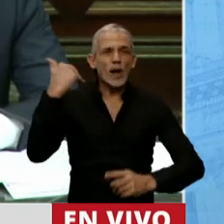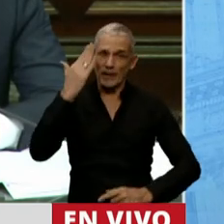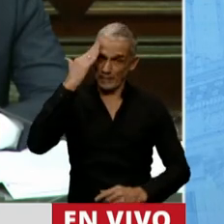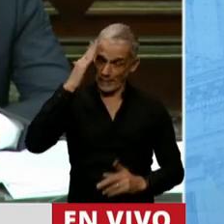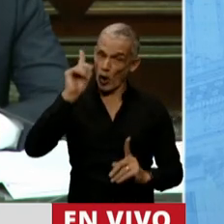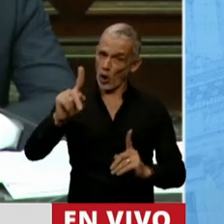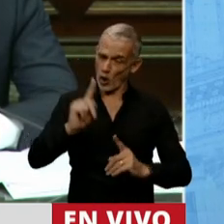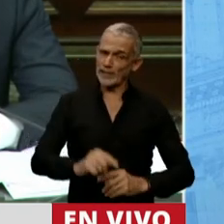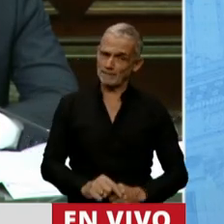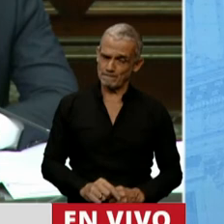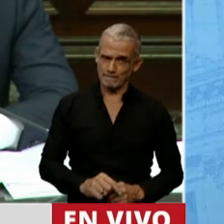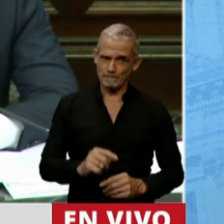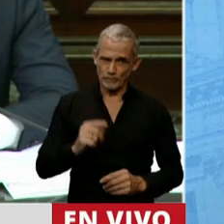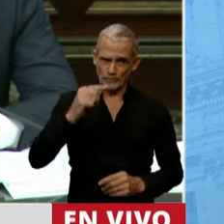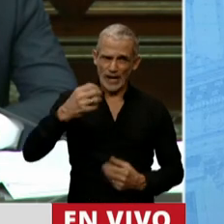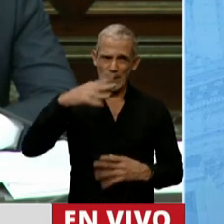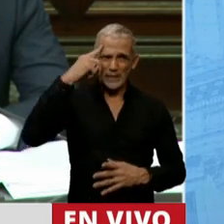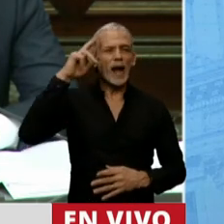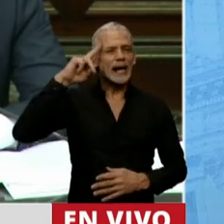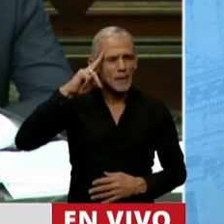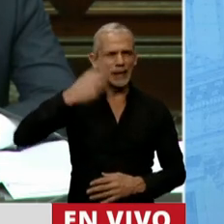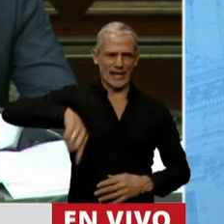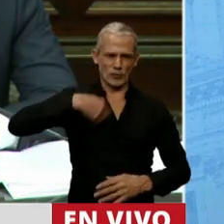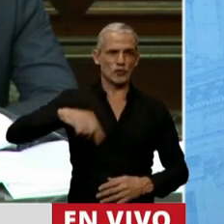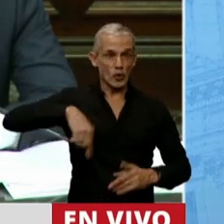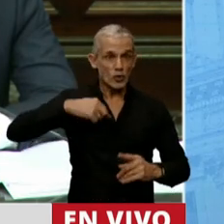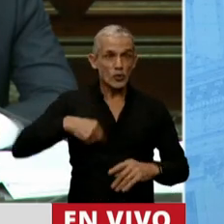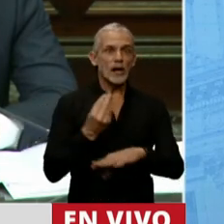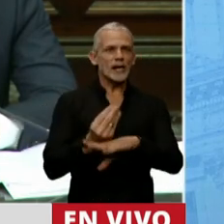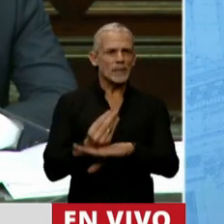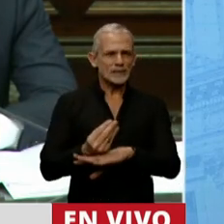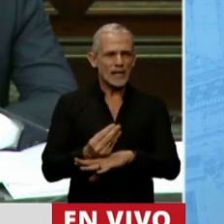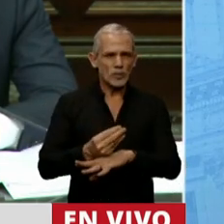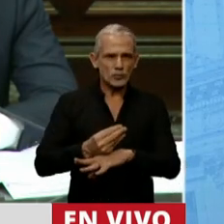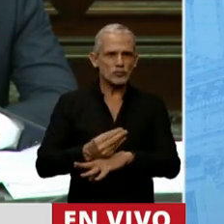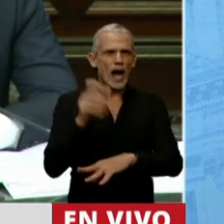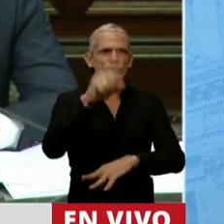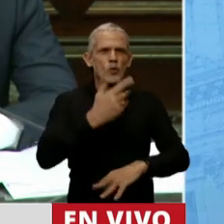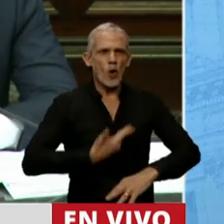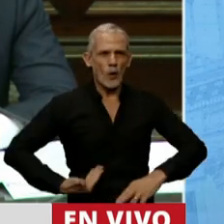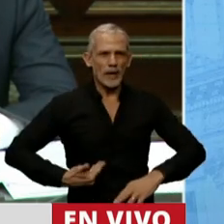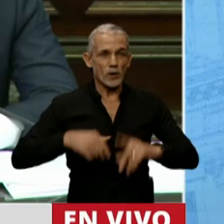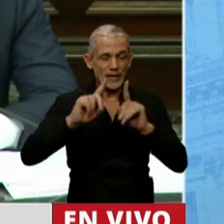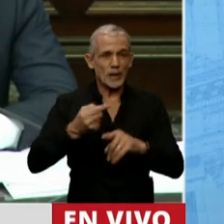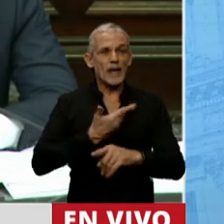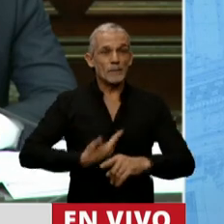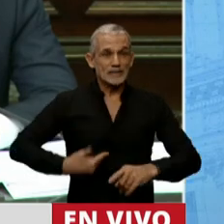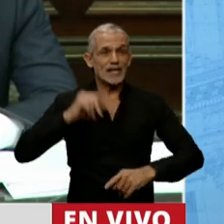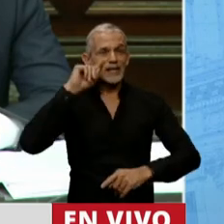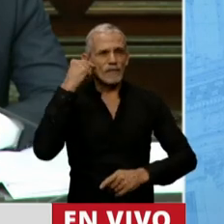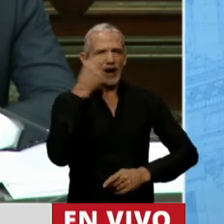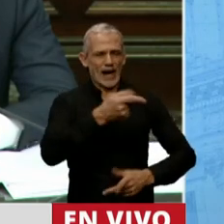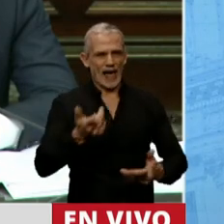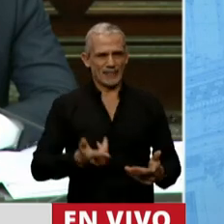memoria. Con humildad le digo, respétenos. Nosotros respetamos a su gobierno y al del presidente Fernández.